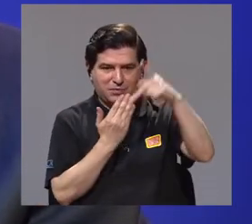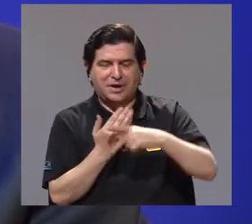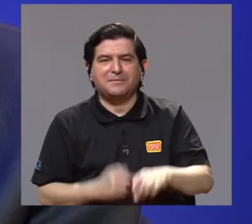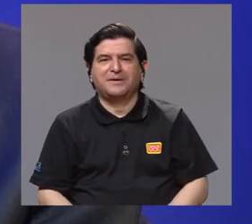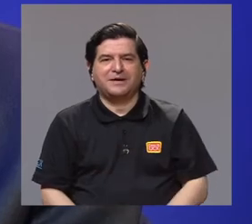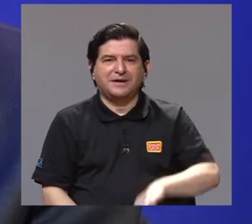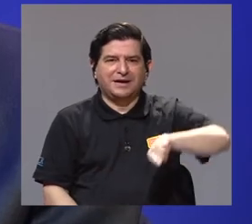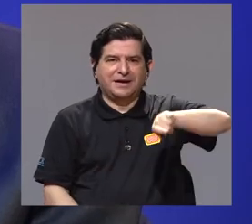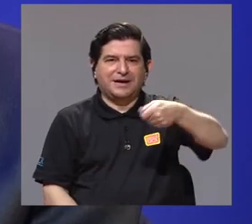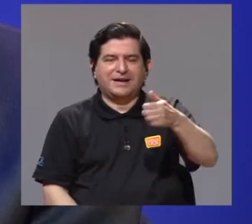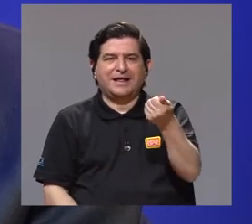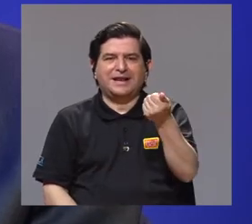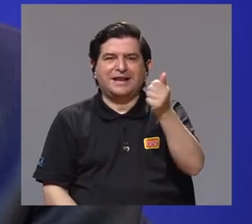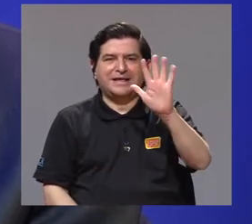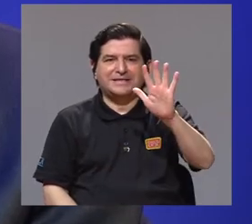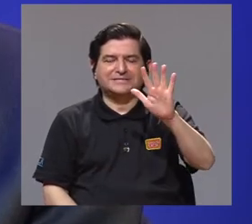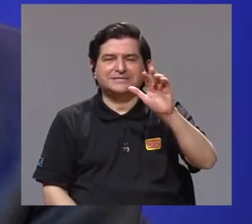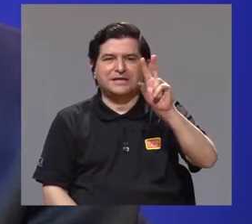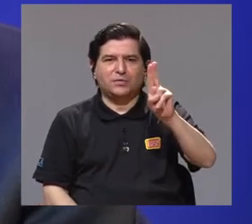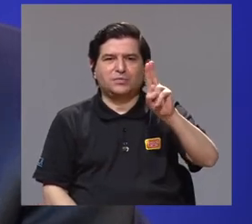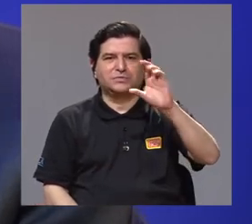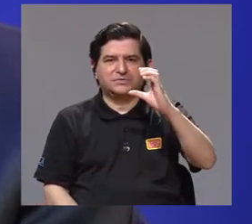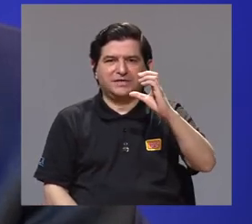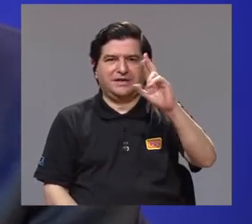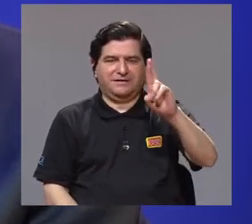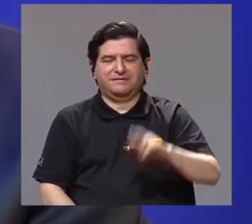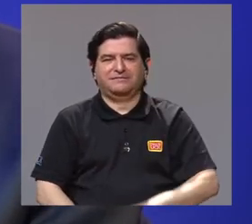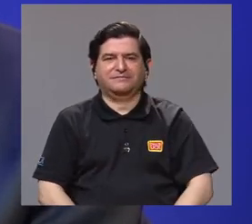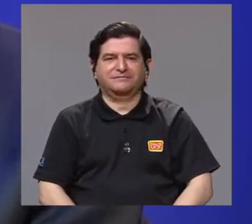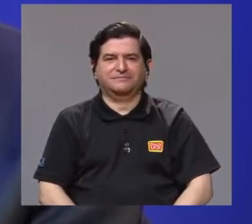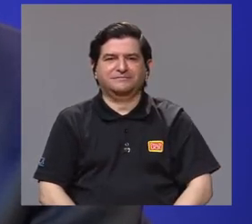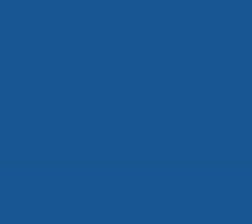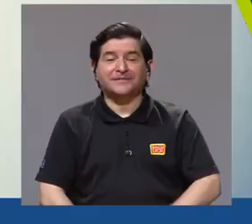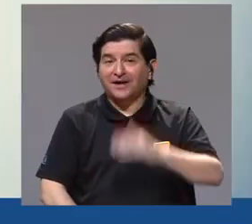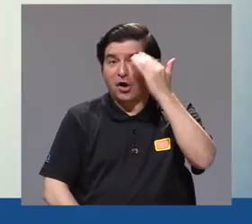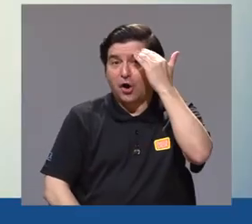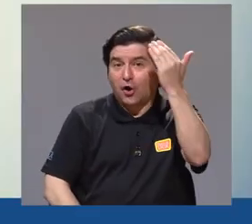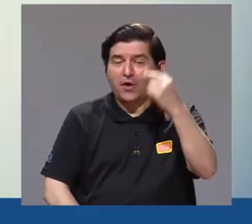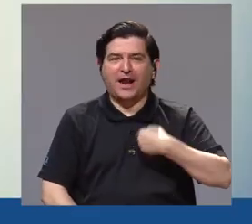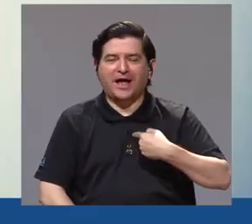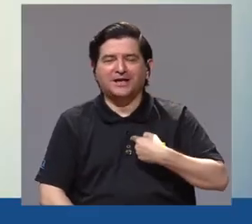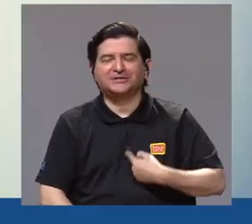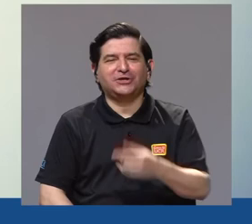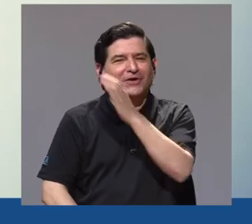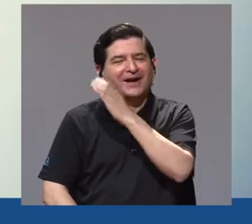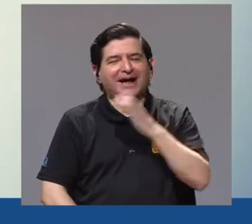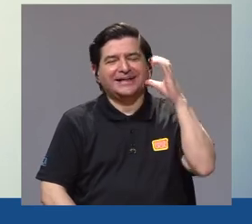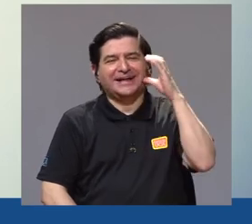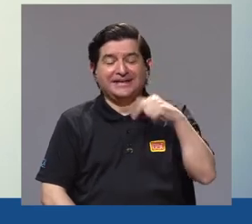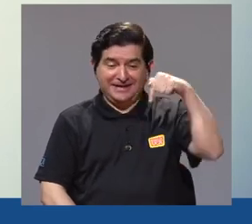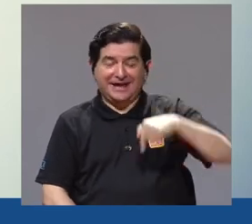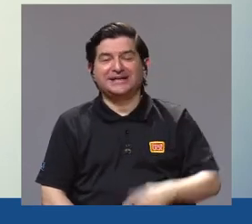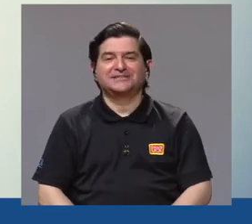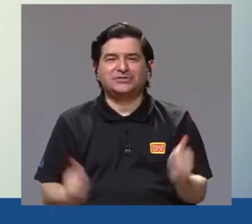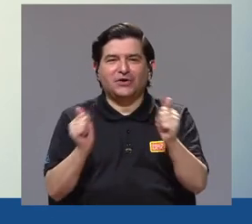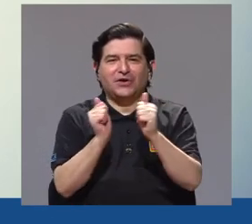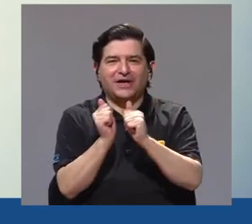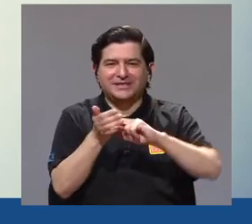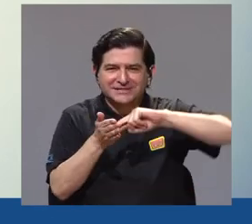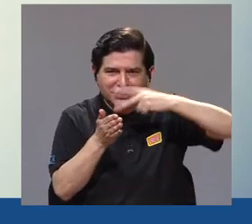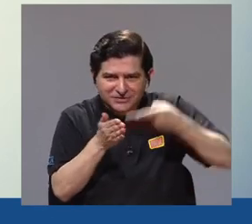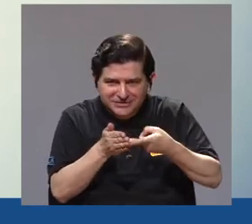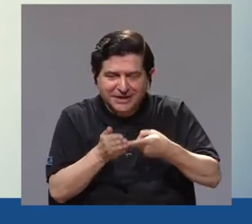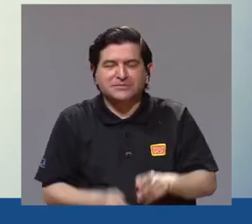con la programación de 15 UCR. ¿Qué tal? Soy Catalina Lau y esto es